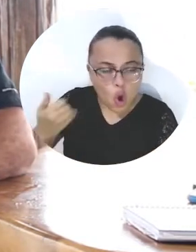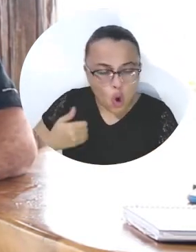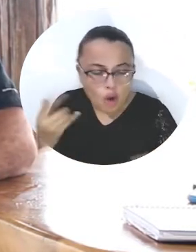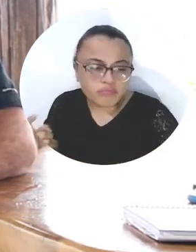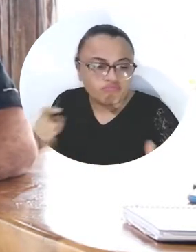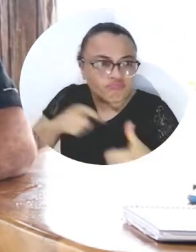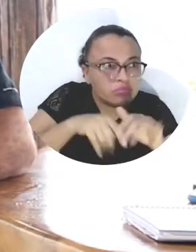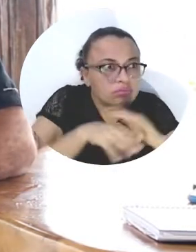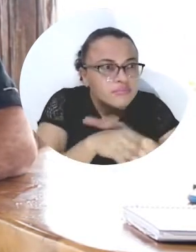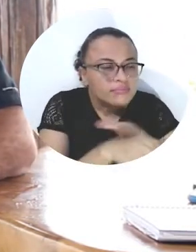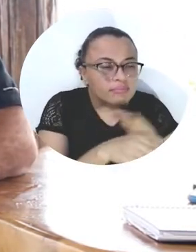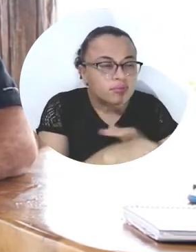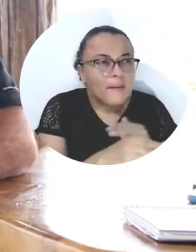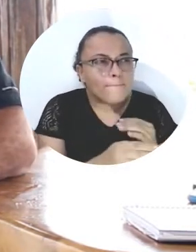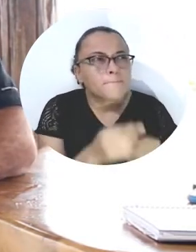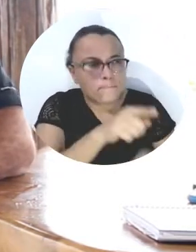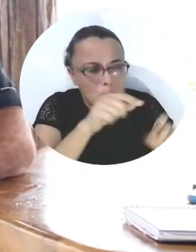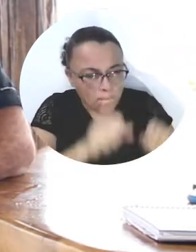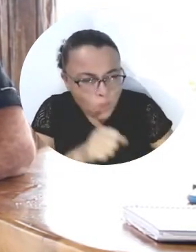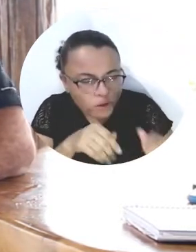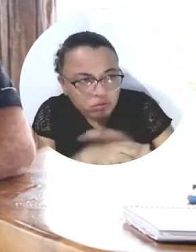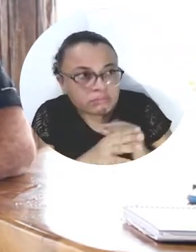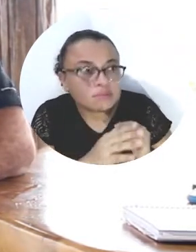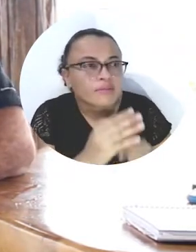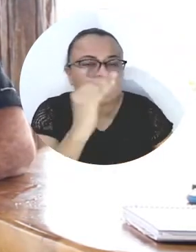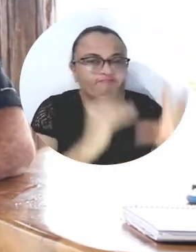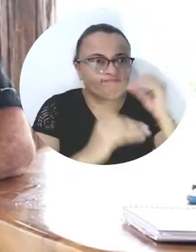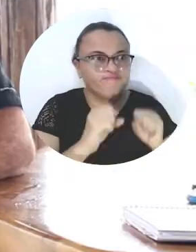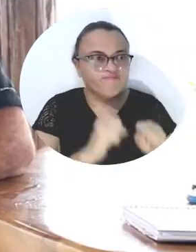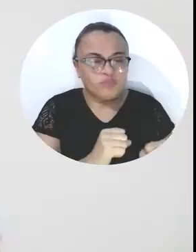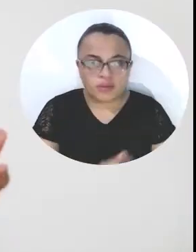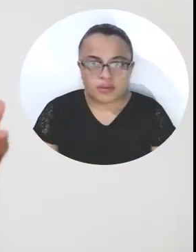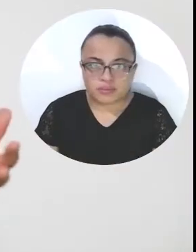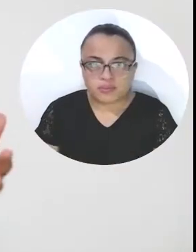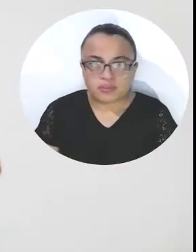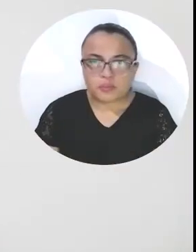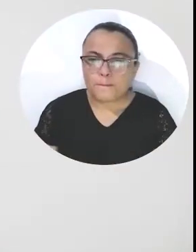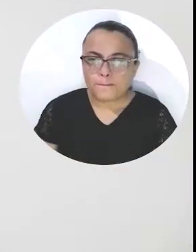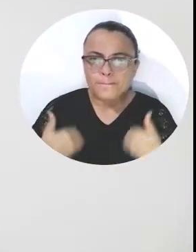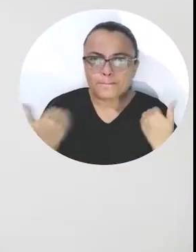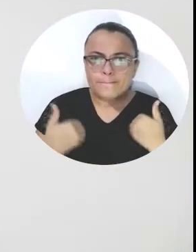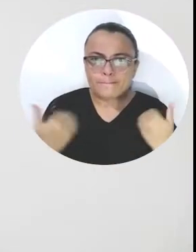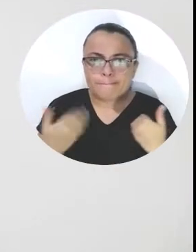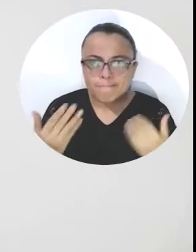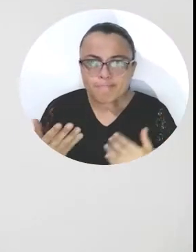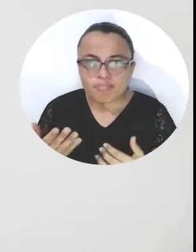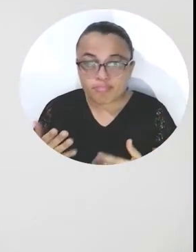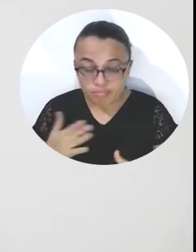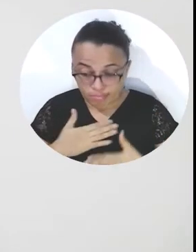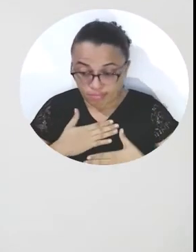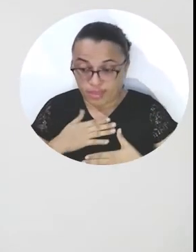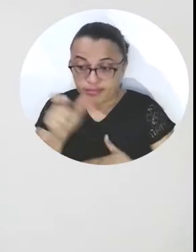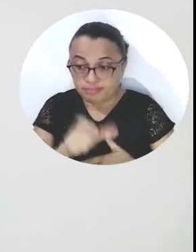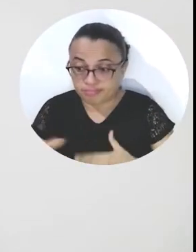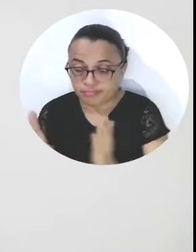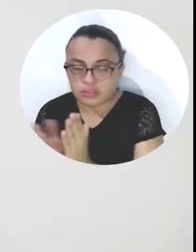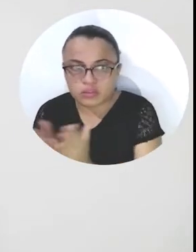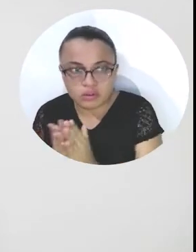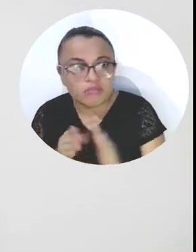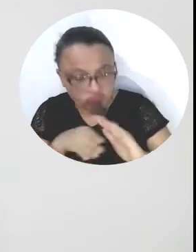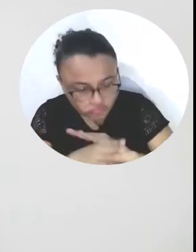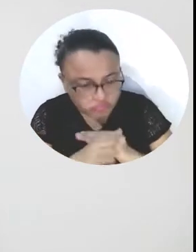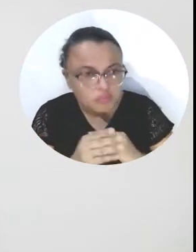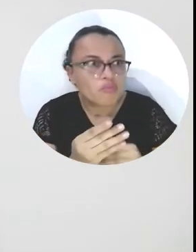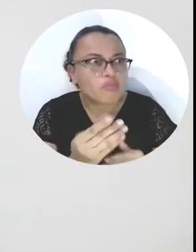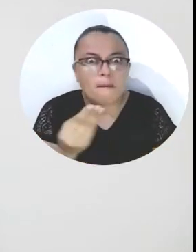del Magdalena mediante la ampliación del cupo de talento magdalena. Estoy contento porque mis estudiantes están becados